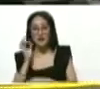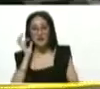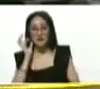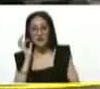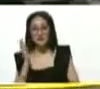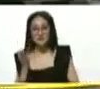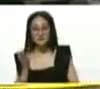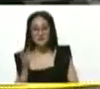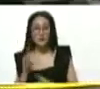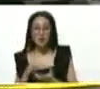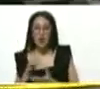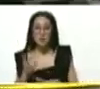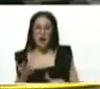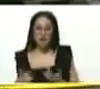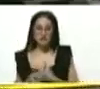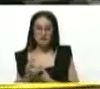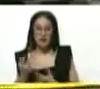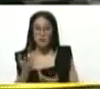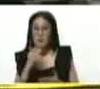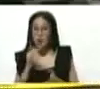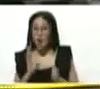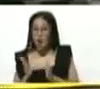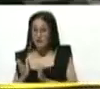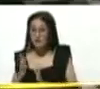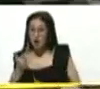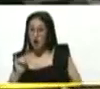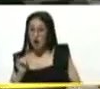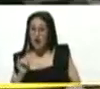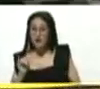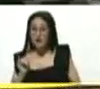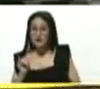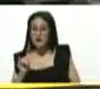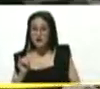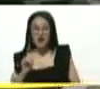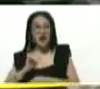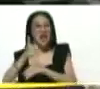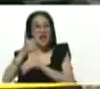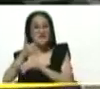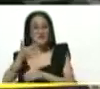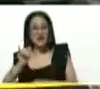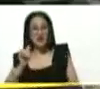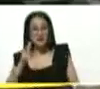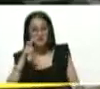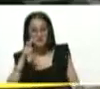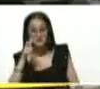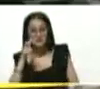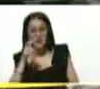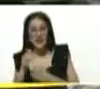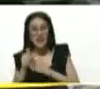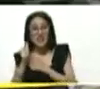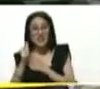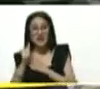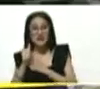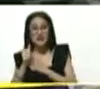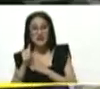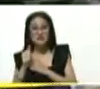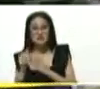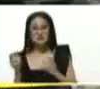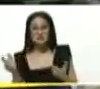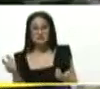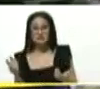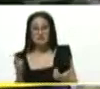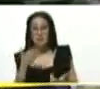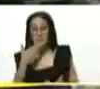problemas pueden surgir. Pero si estamos bien organizados y tenemos nuestros jefes, nuestras jefas, nuestros líderes y lideresas, la cosa